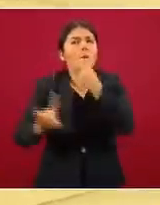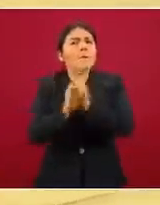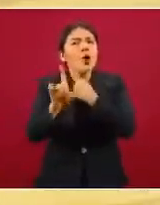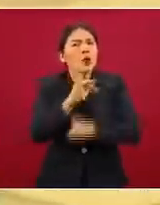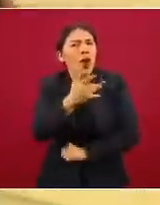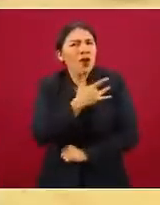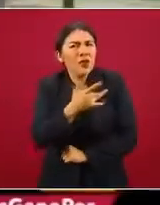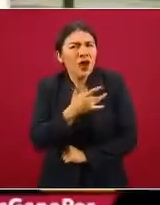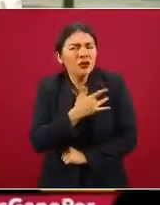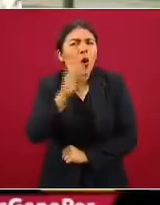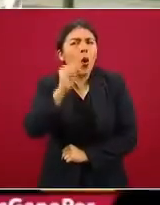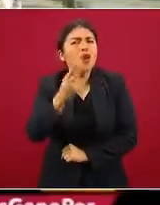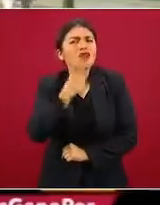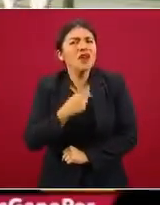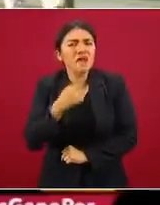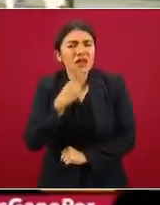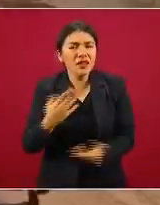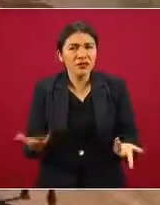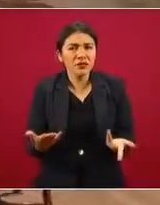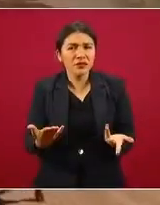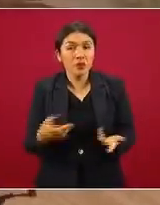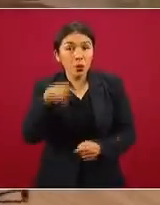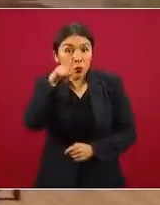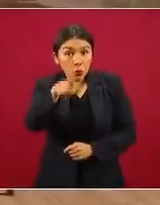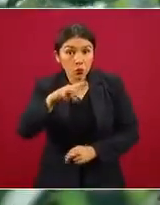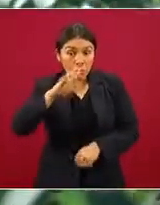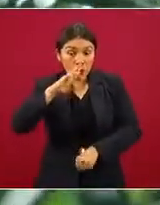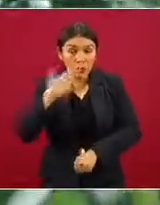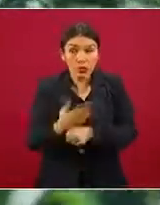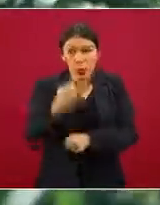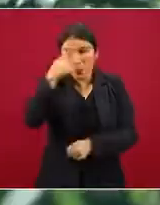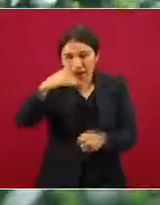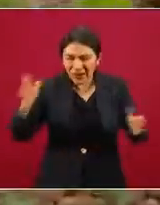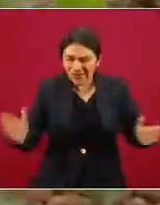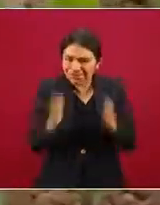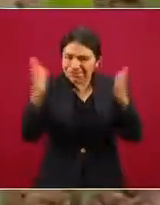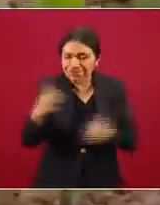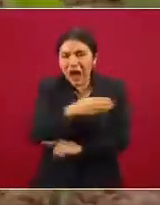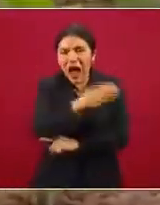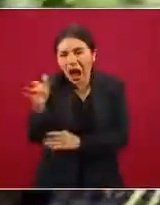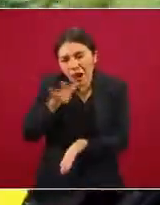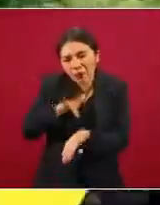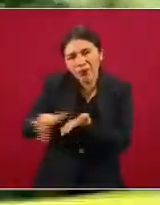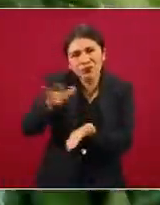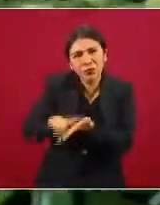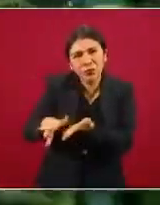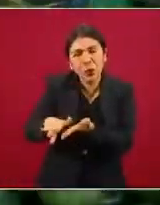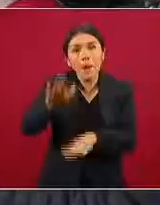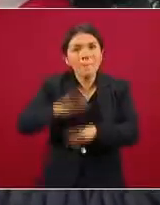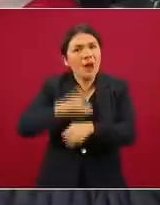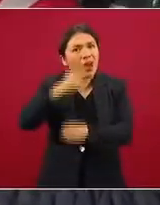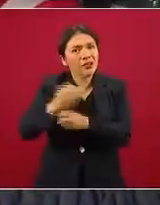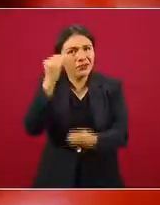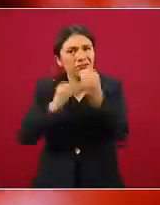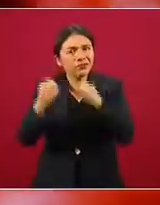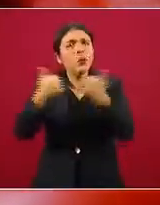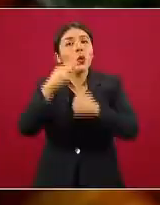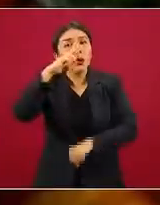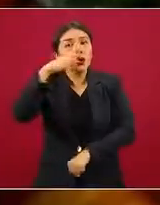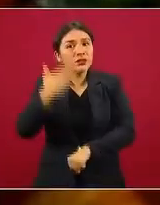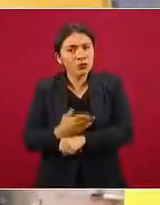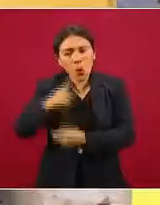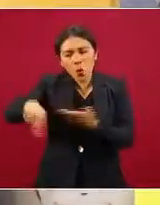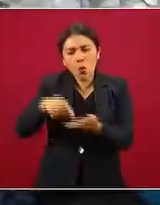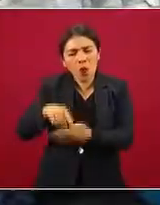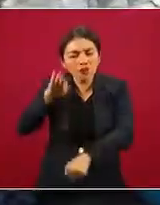problemas cardíacos y la diabetes. En tus manos está el impulsar el campo mexicano, el consumir de manera responsable